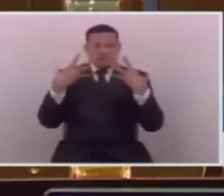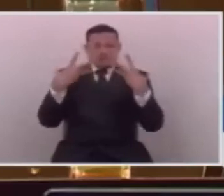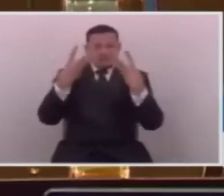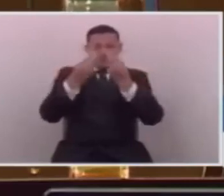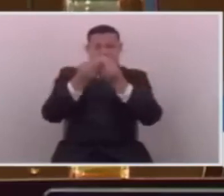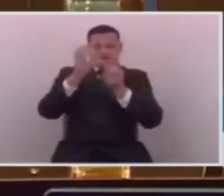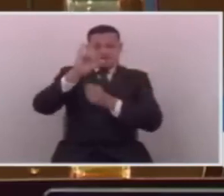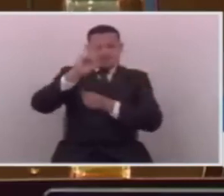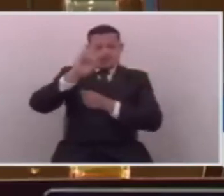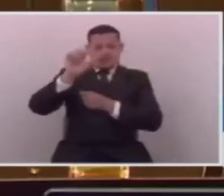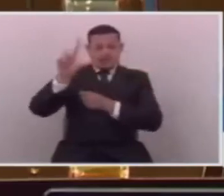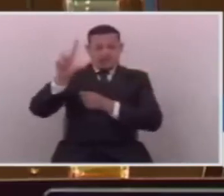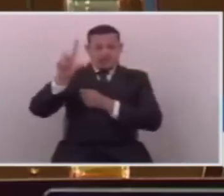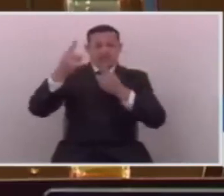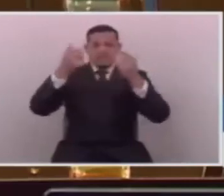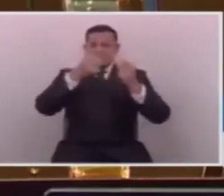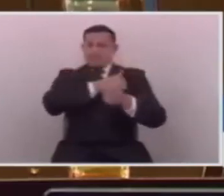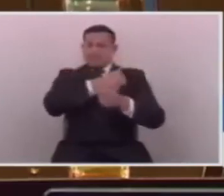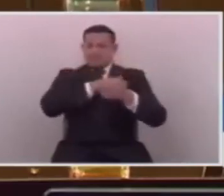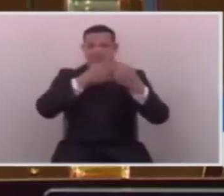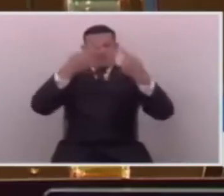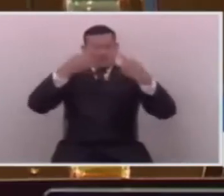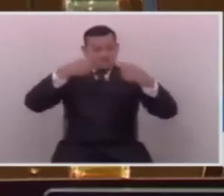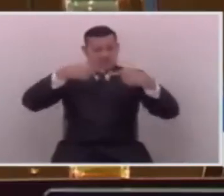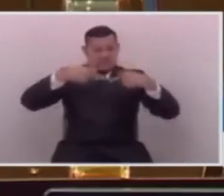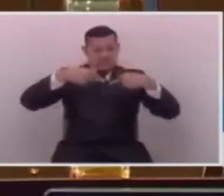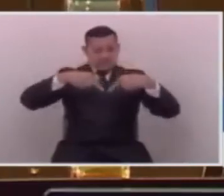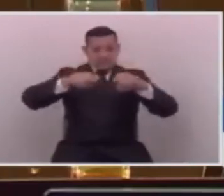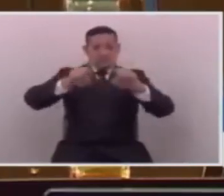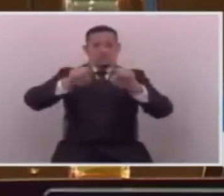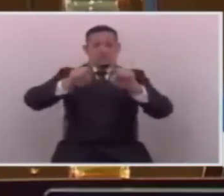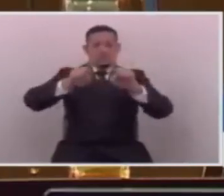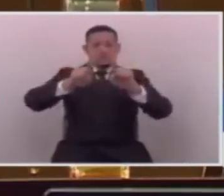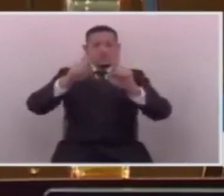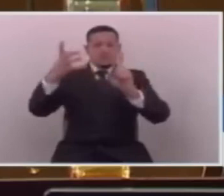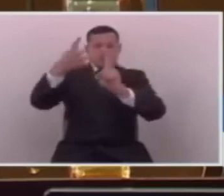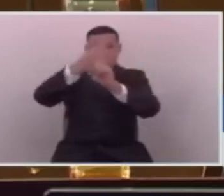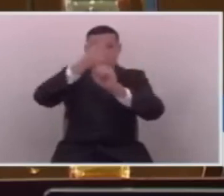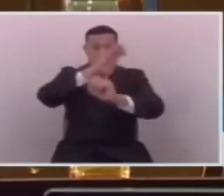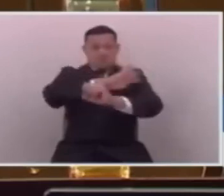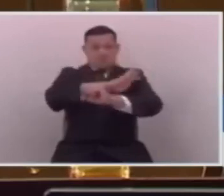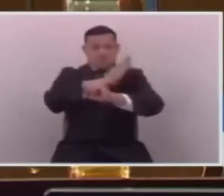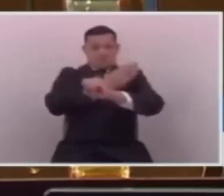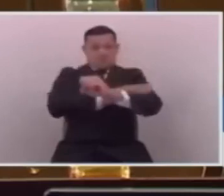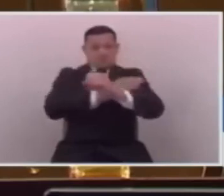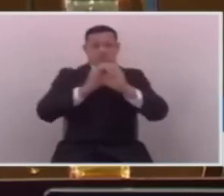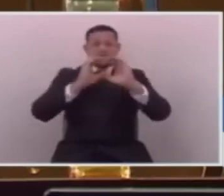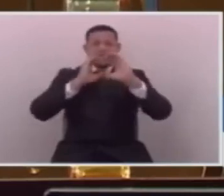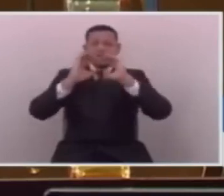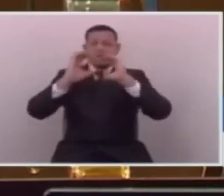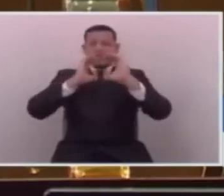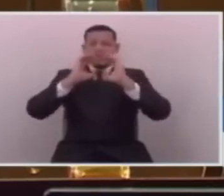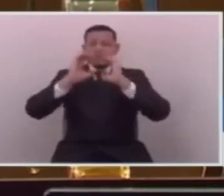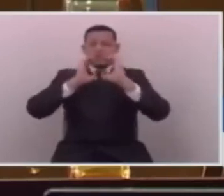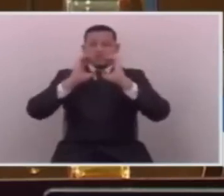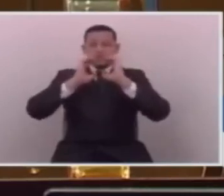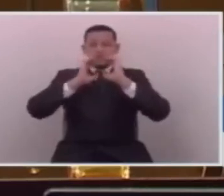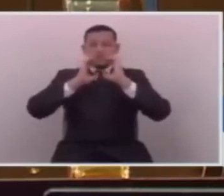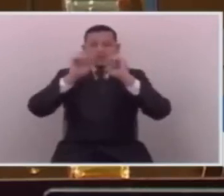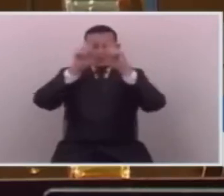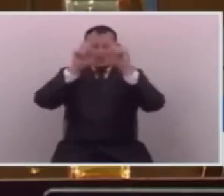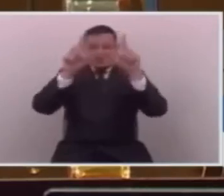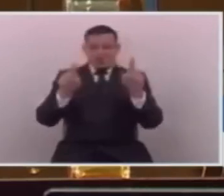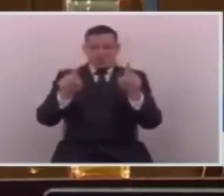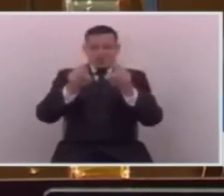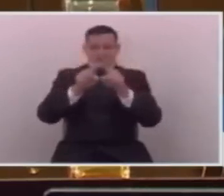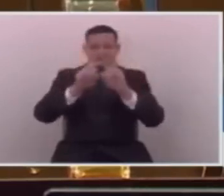civil debe de continuar. El empoderamiento de la comunicación, de los canales